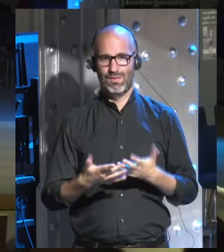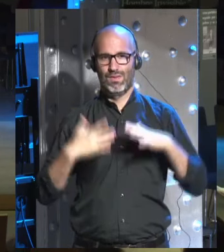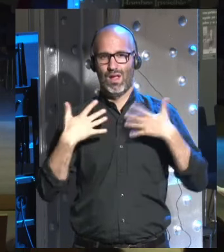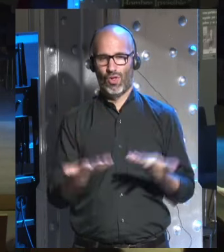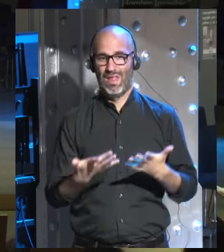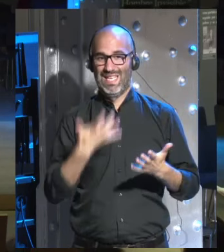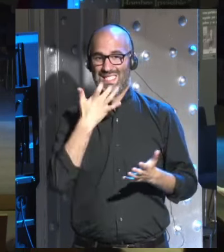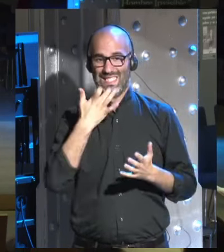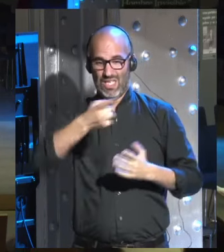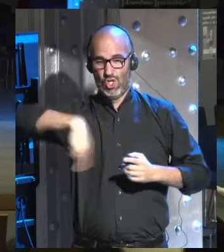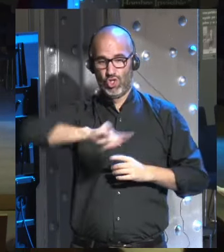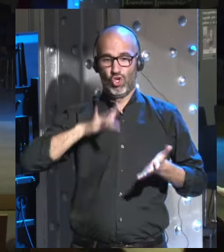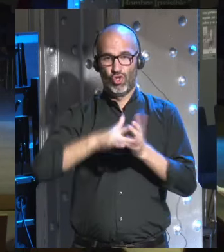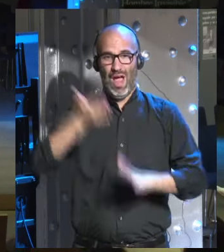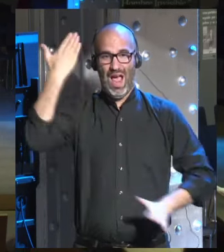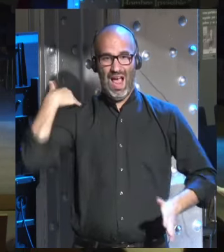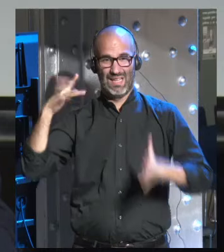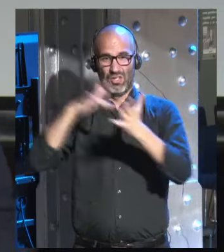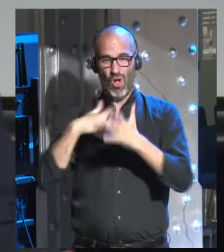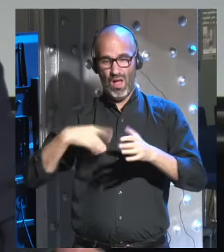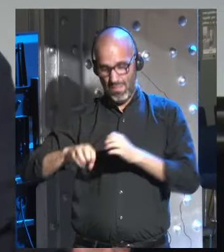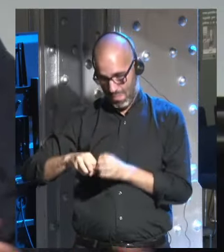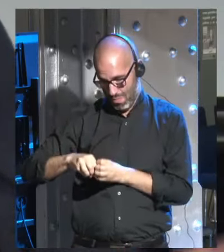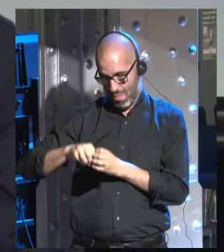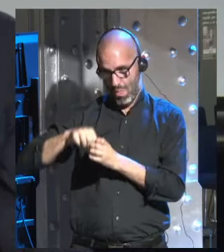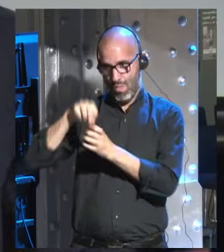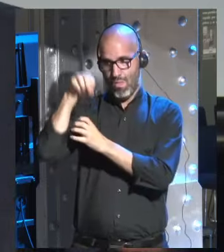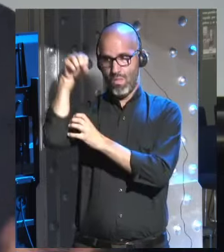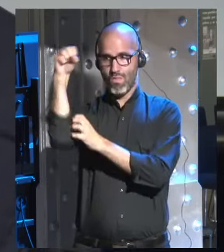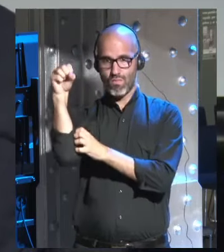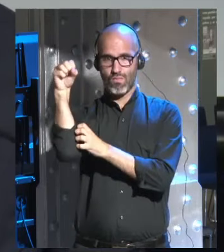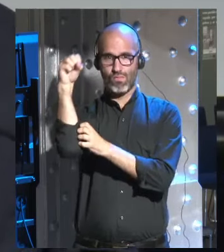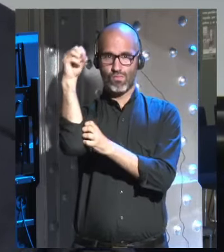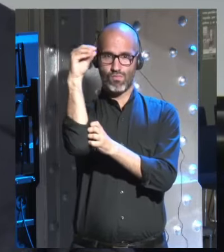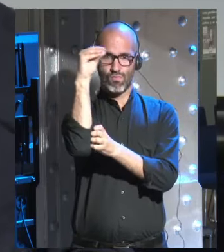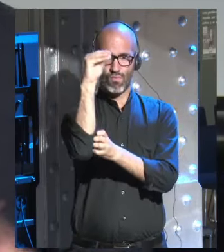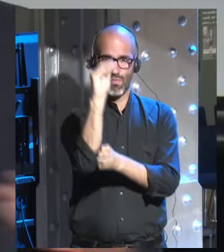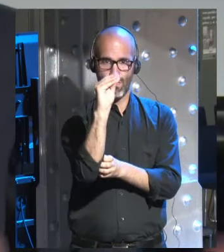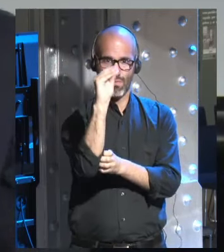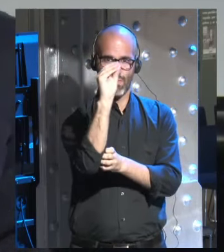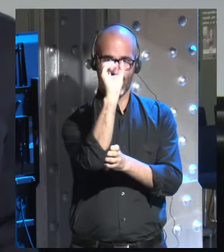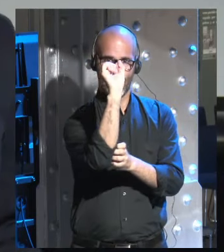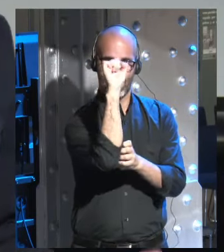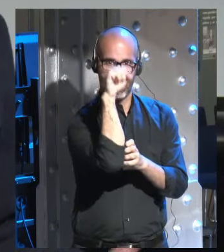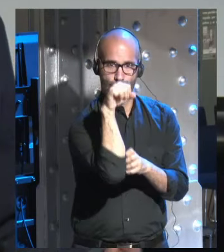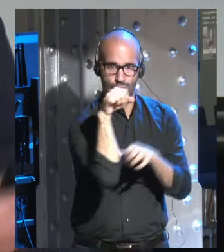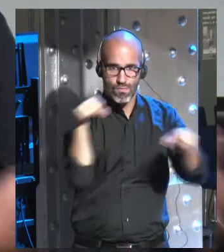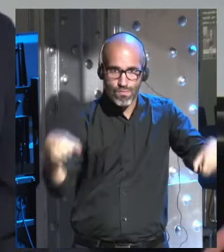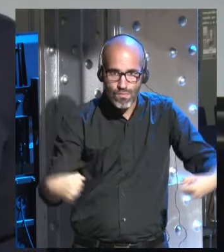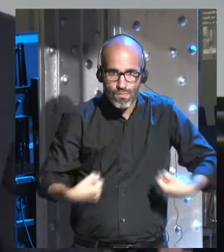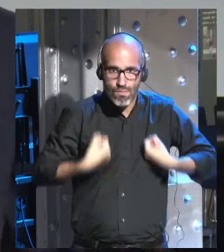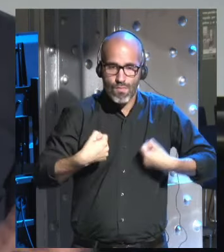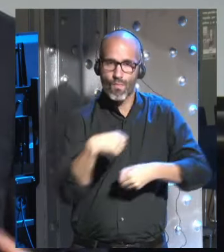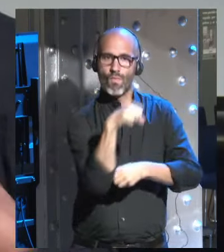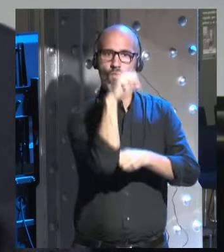es como hemos pasado de las amebas a los dinosaurios, de ahí a las jirafas, de ahí a los simios y de ahí a los humanos. Por